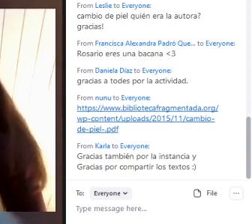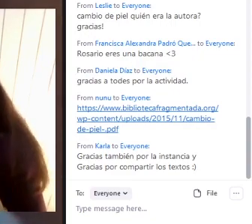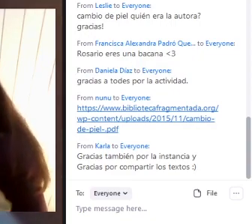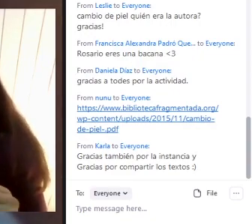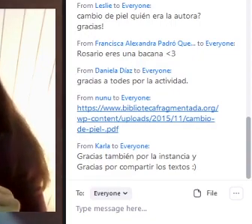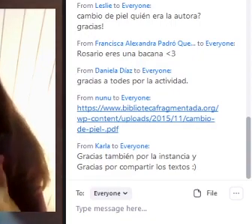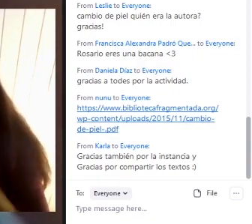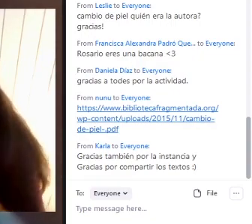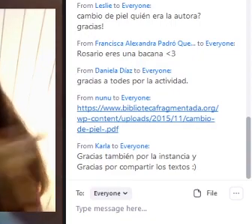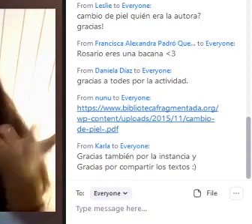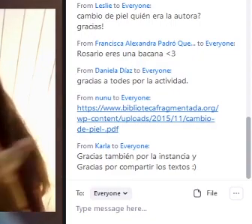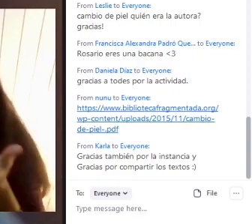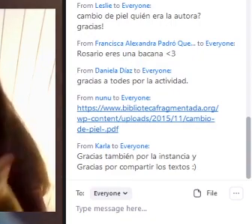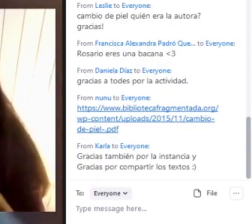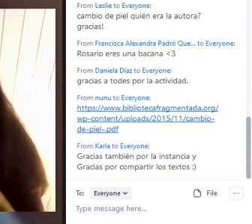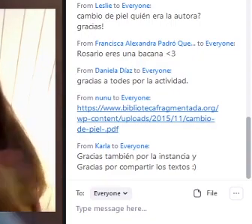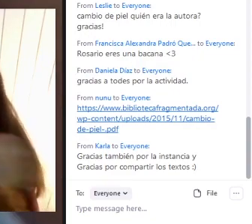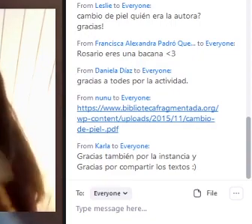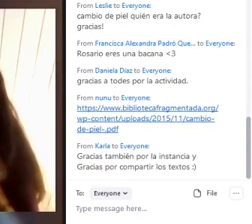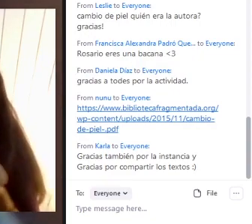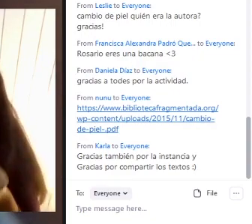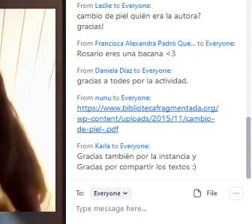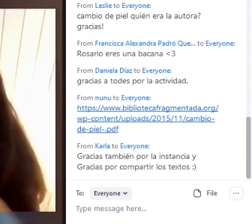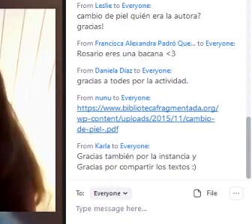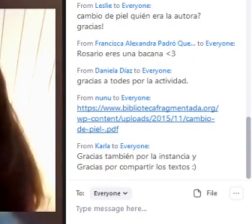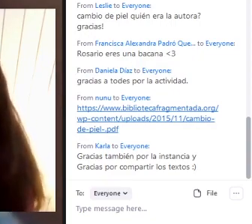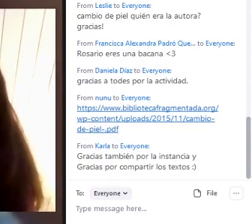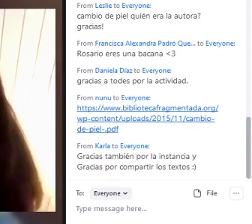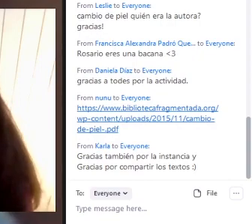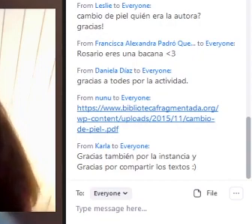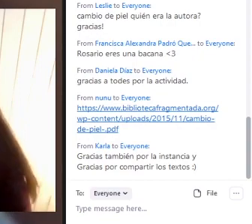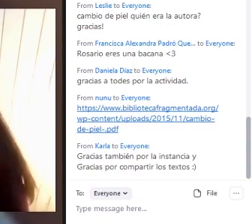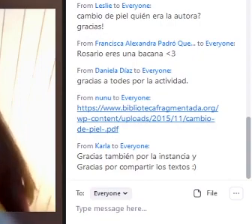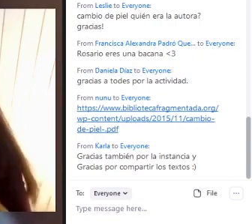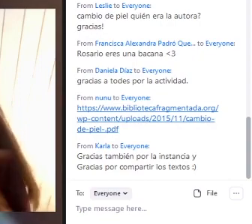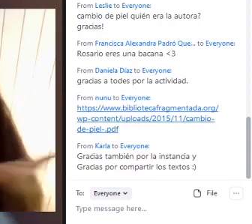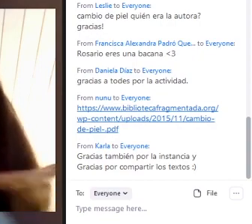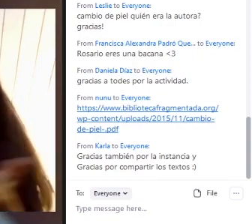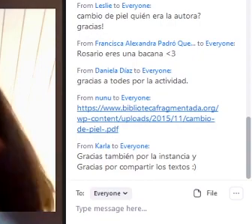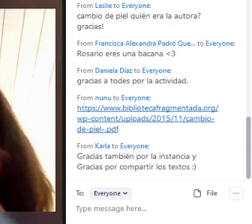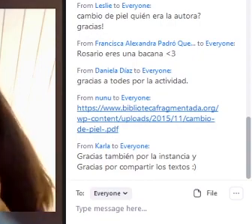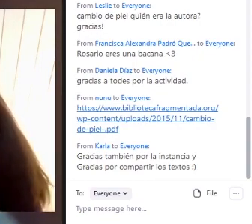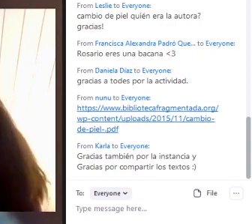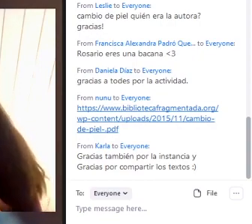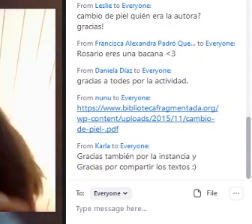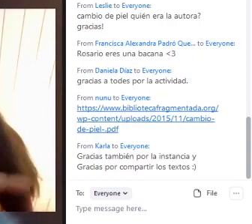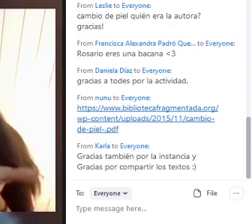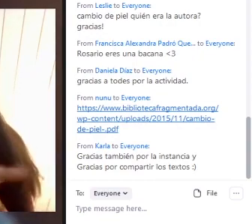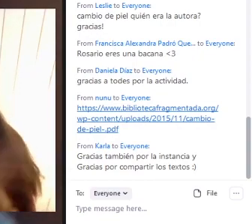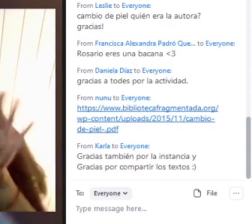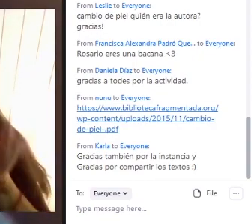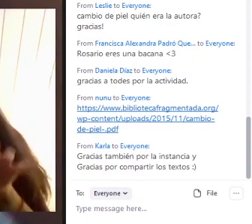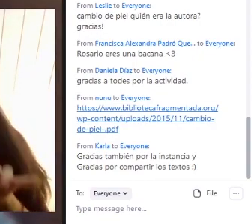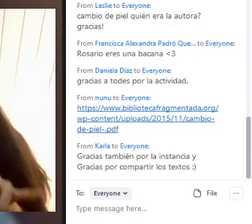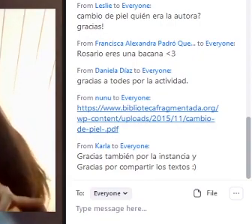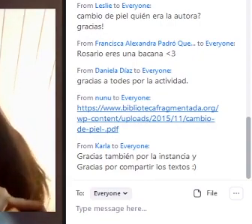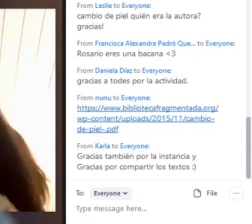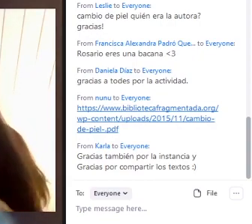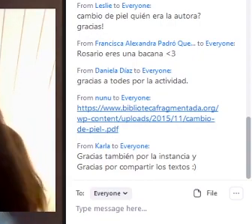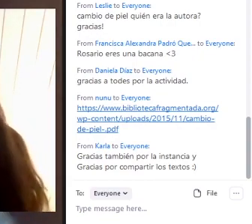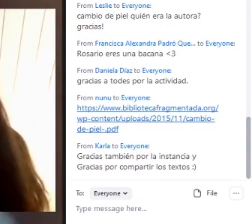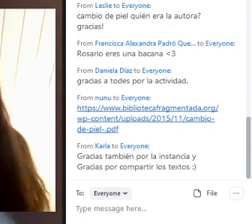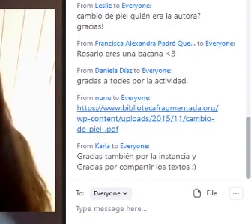así Hemos tenido Harta interacción Y varios también Estamos Se han convertido En un espacio Aquí del chat ¿Ya? Para precisamente